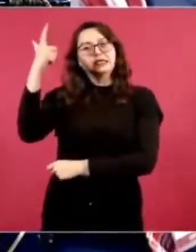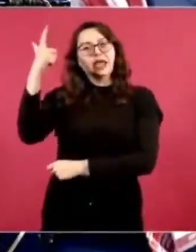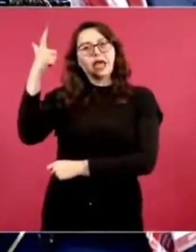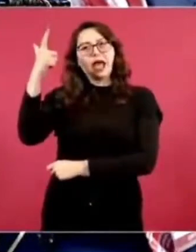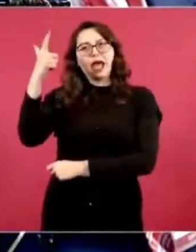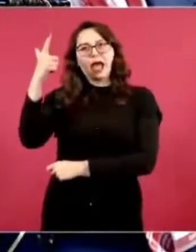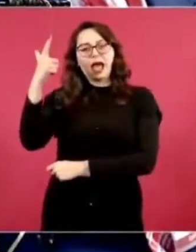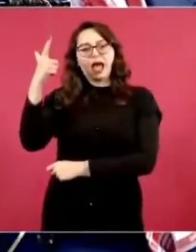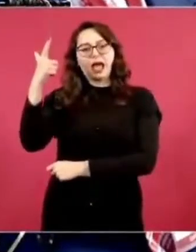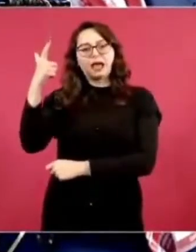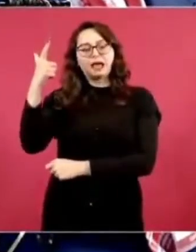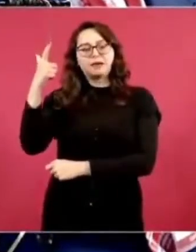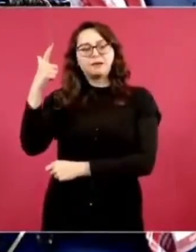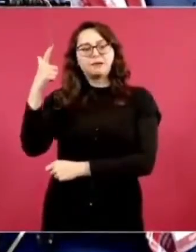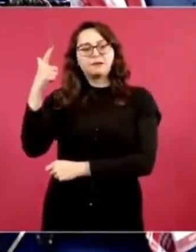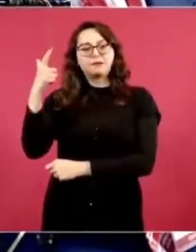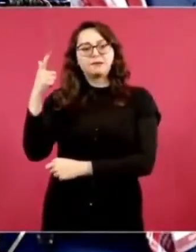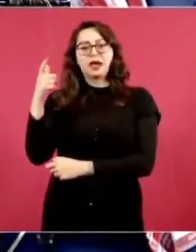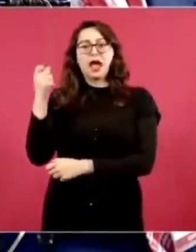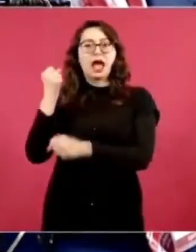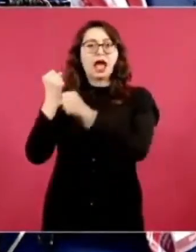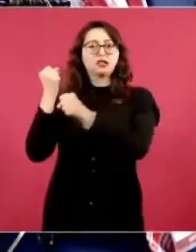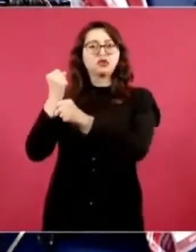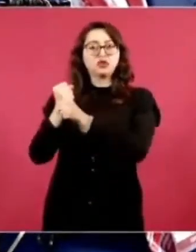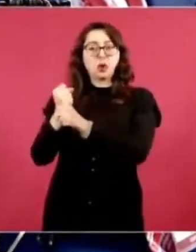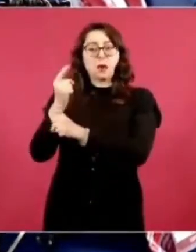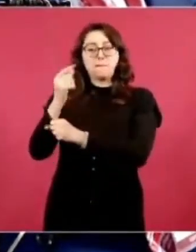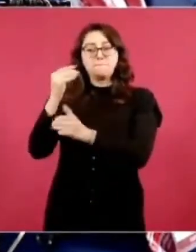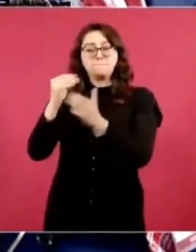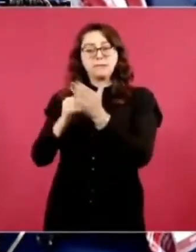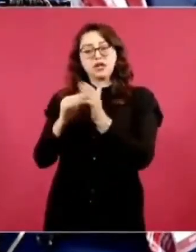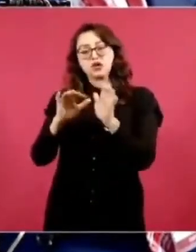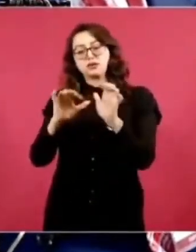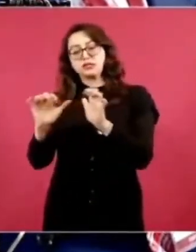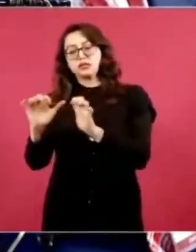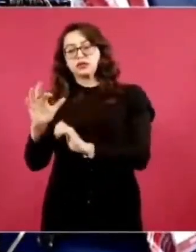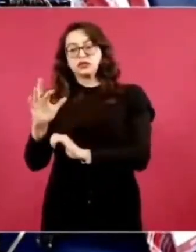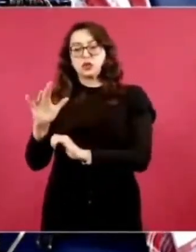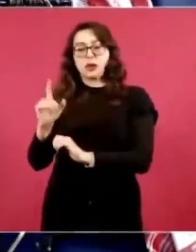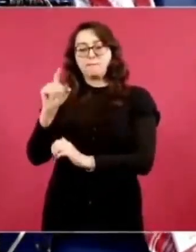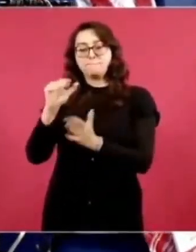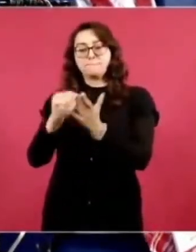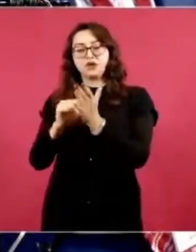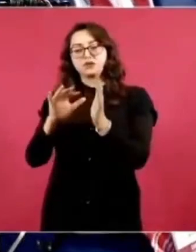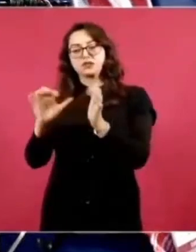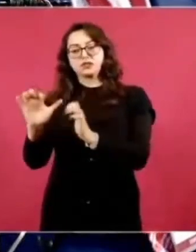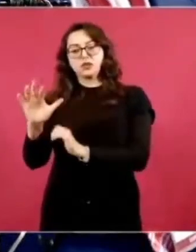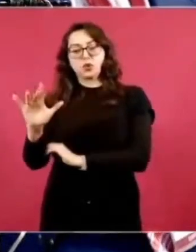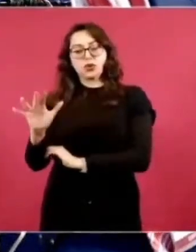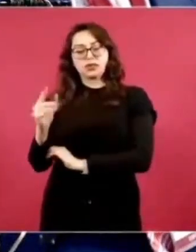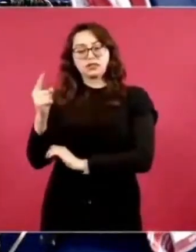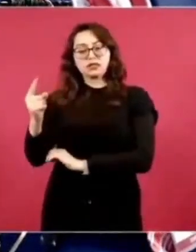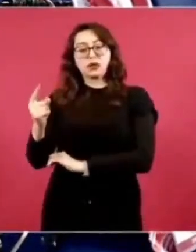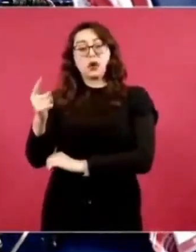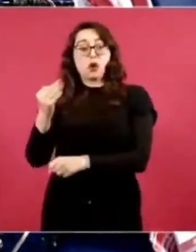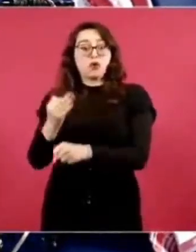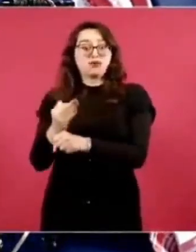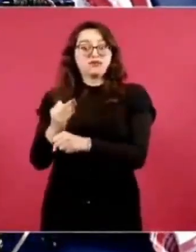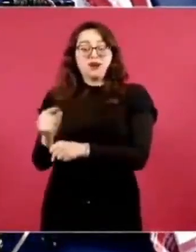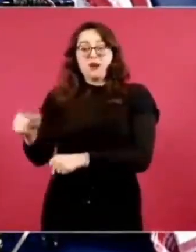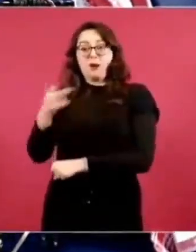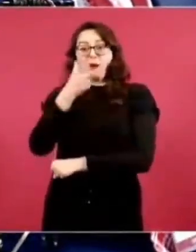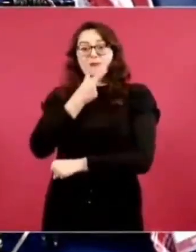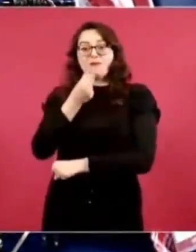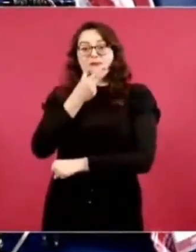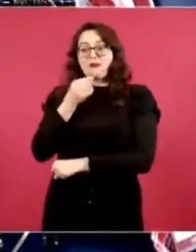primeros pozos en el país, desde 1950 a 1955, al señor Salvador Unzueta, hoy tiene 96 años